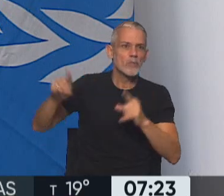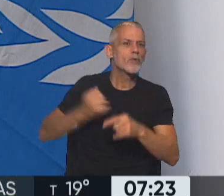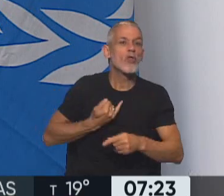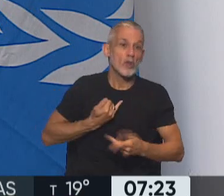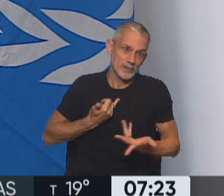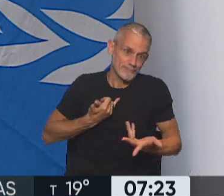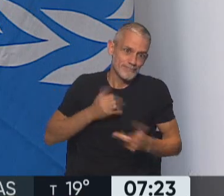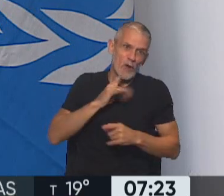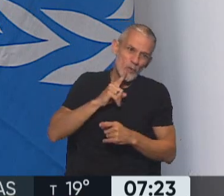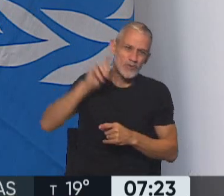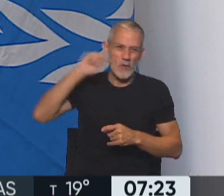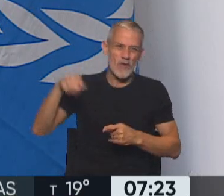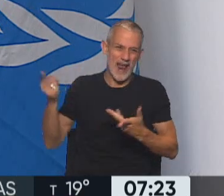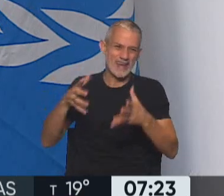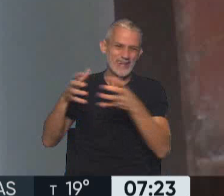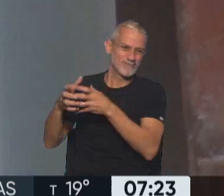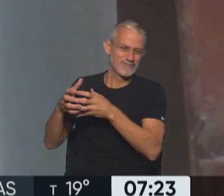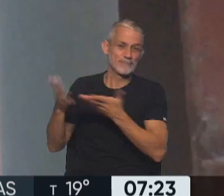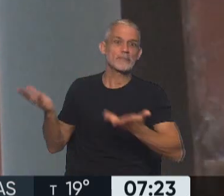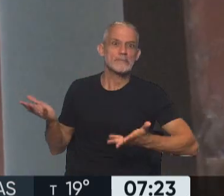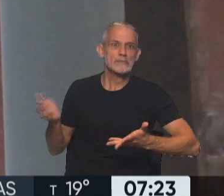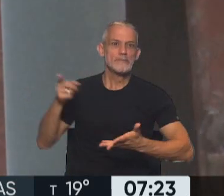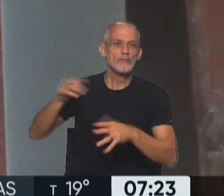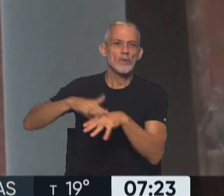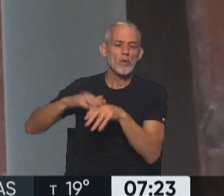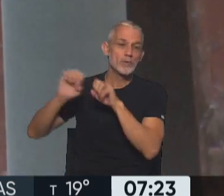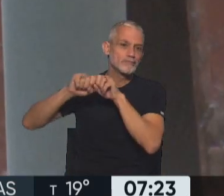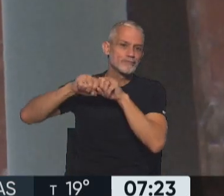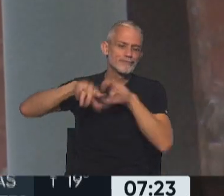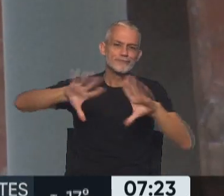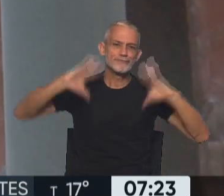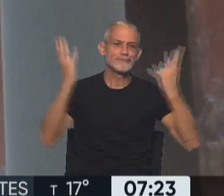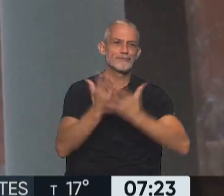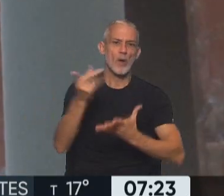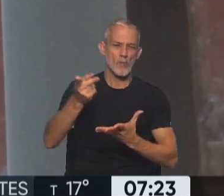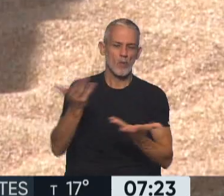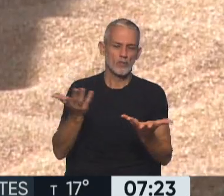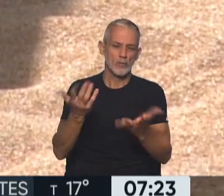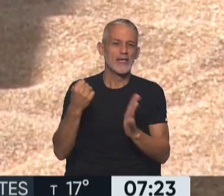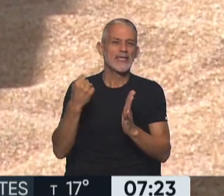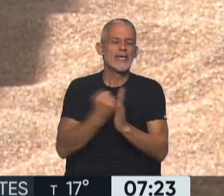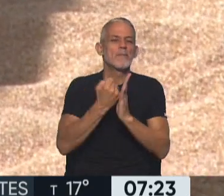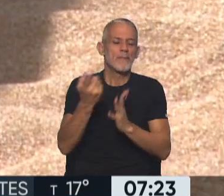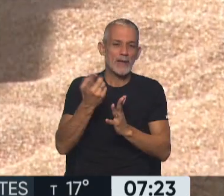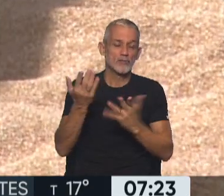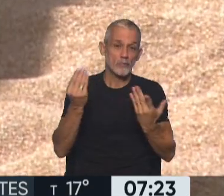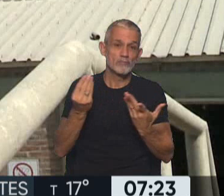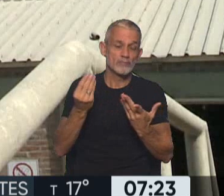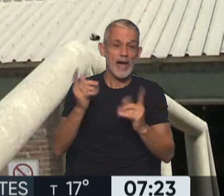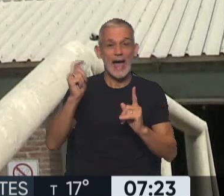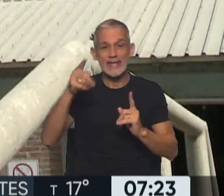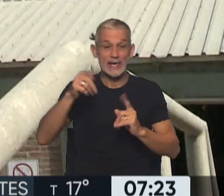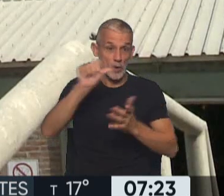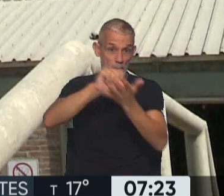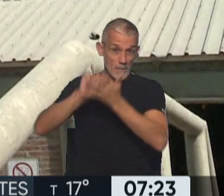Esto tiene un desencadenamiento sobre toda la economía global y afecta no solo a los